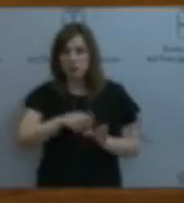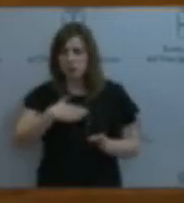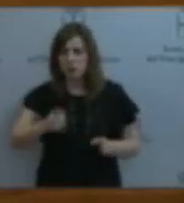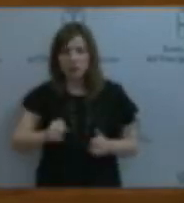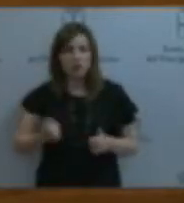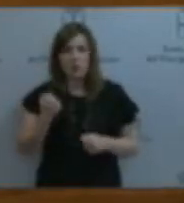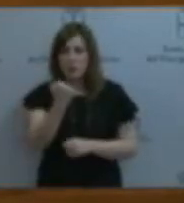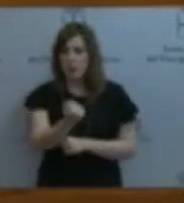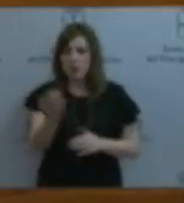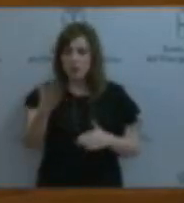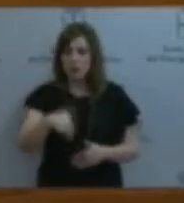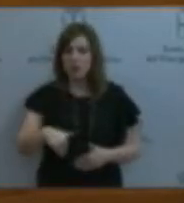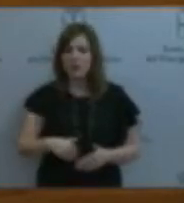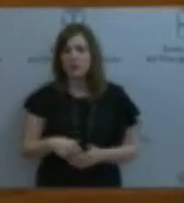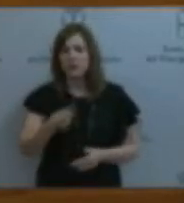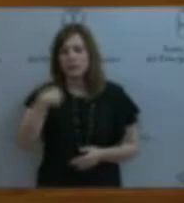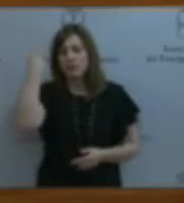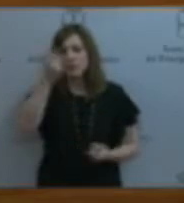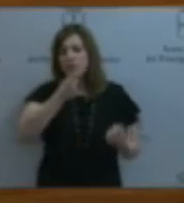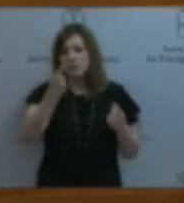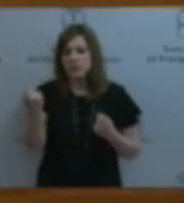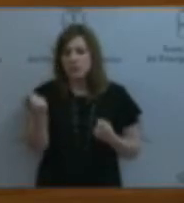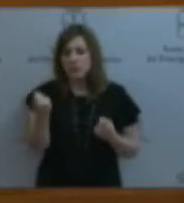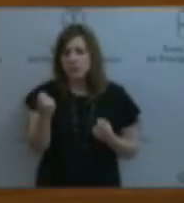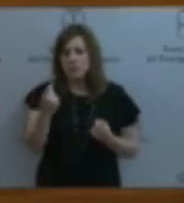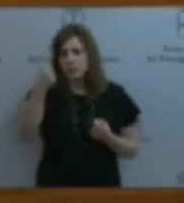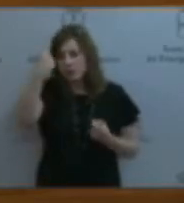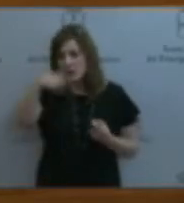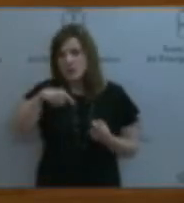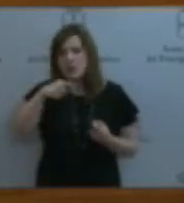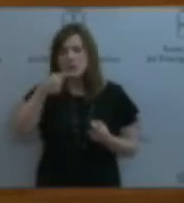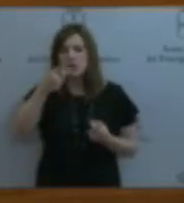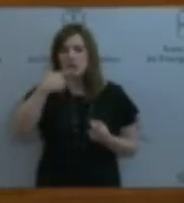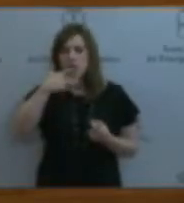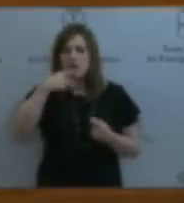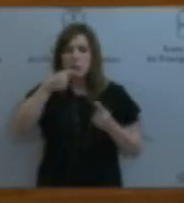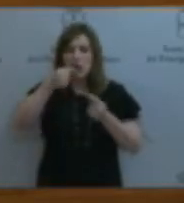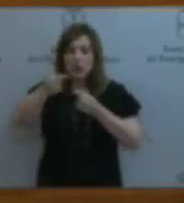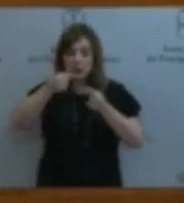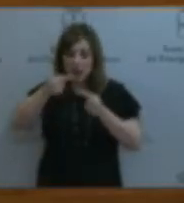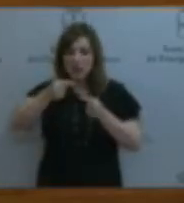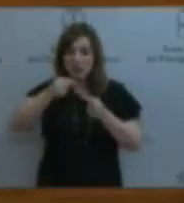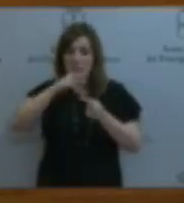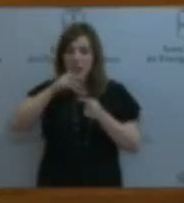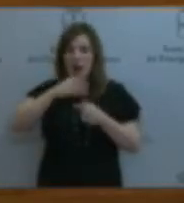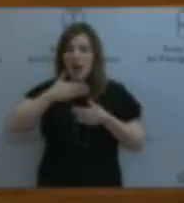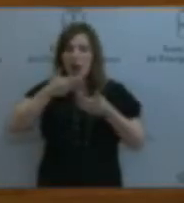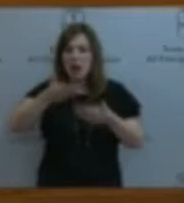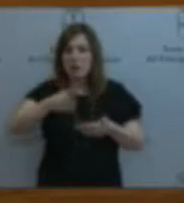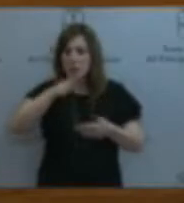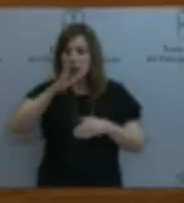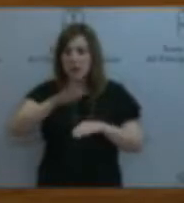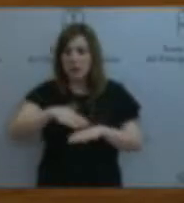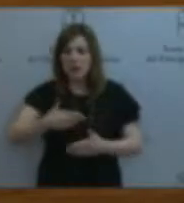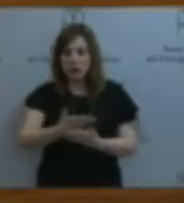lado. Creemos necesario dar a conocer hasta el último detalle de aquello que nos ayude a universalizar la atención desde